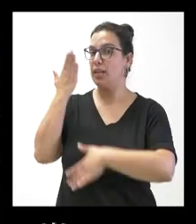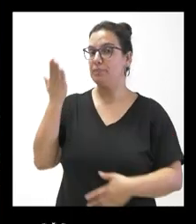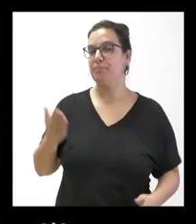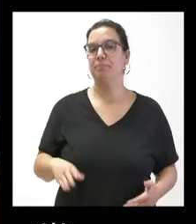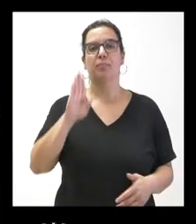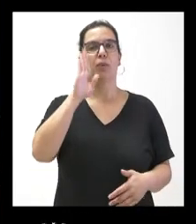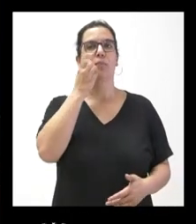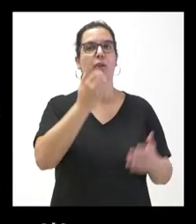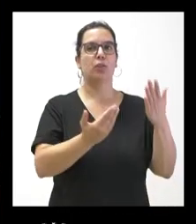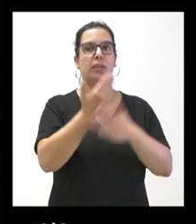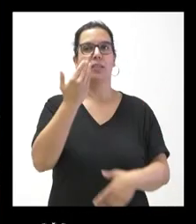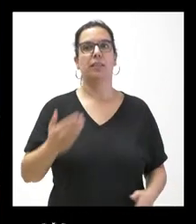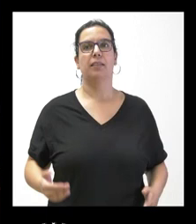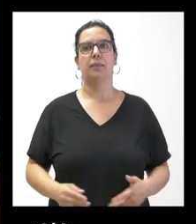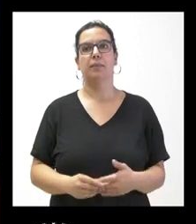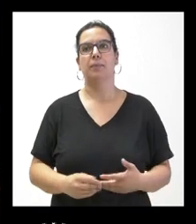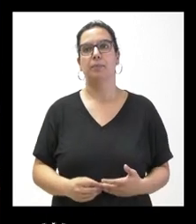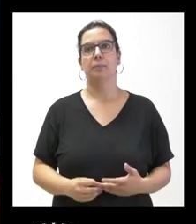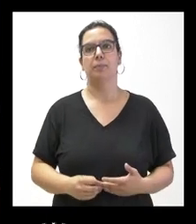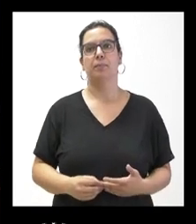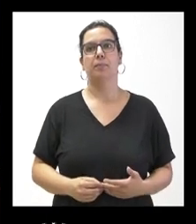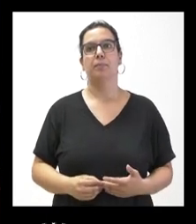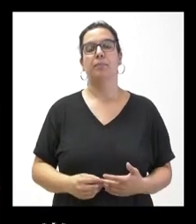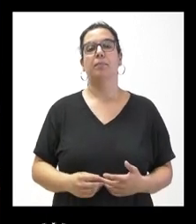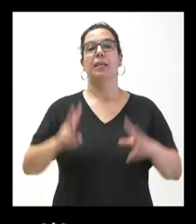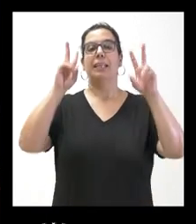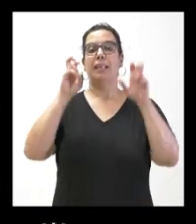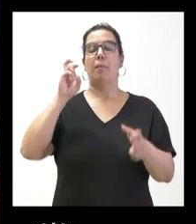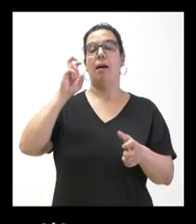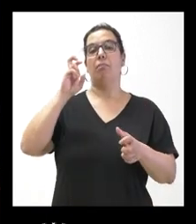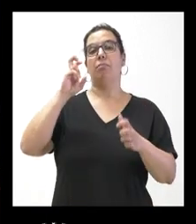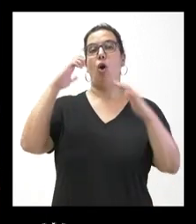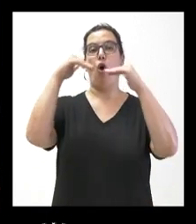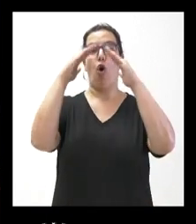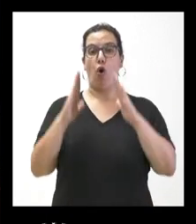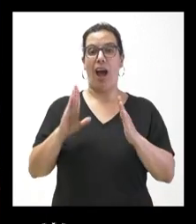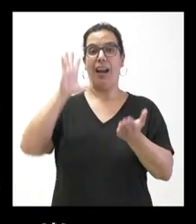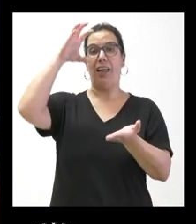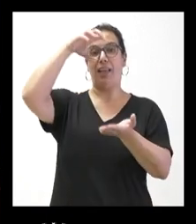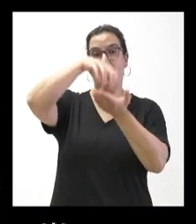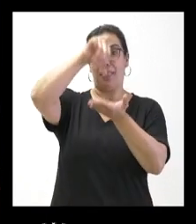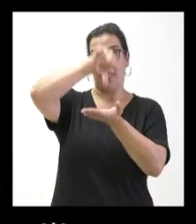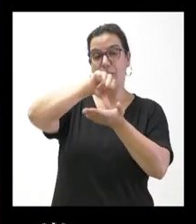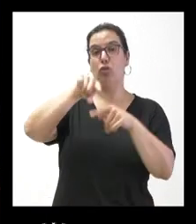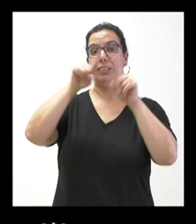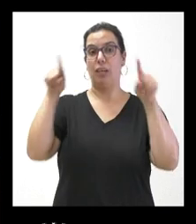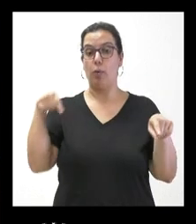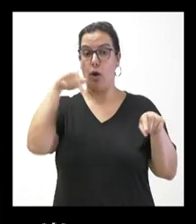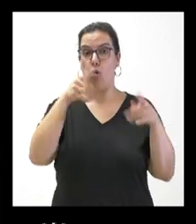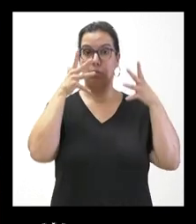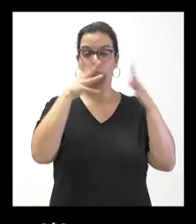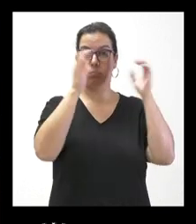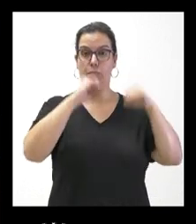Hola, muy buenos días. Buenos días. Sobre la rehabilitación del hogar centro de Segovia, que se ha aprobado hoy en el Consejo de Gobierno, ¿me pueden decir